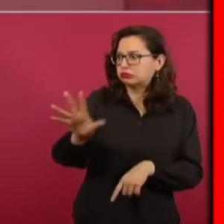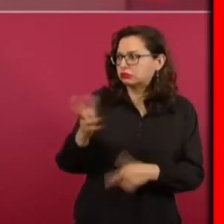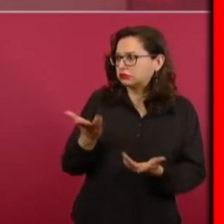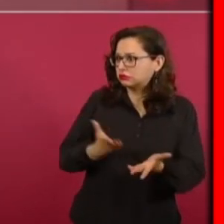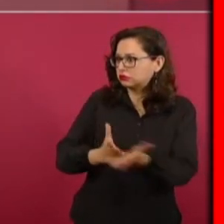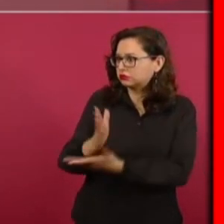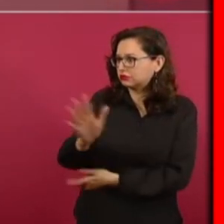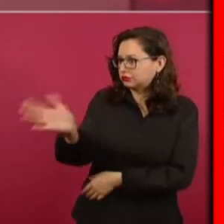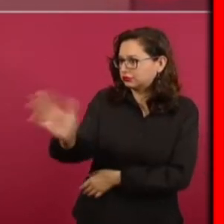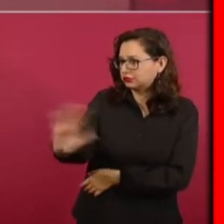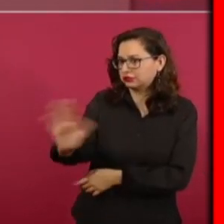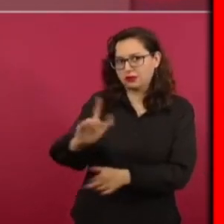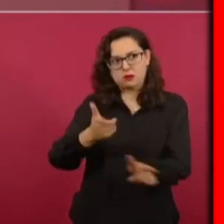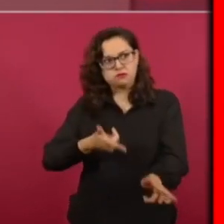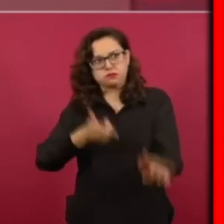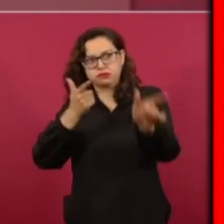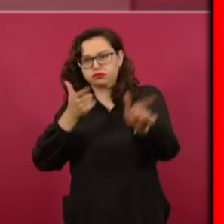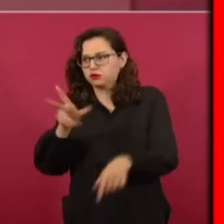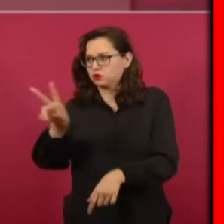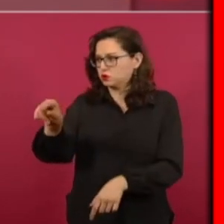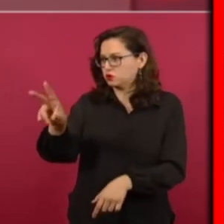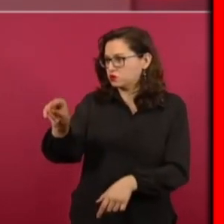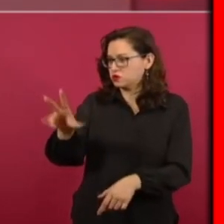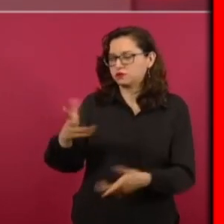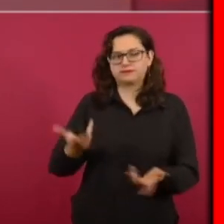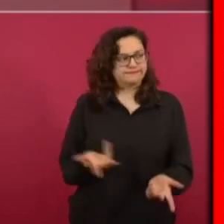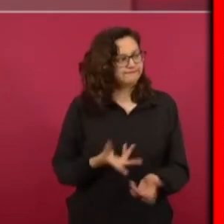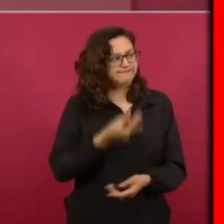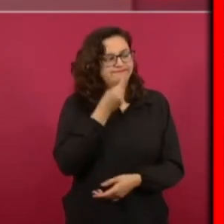lo envían preso